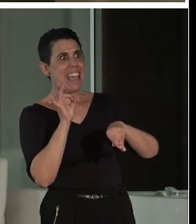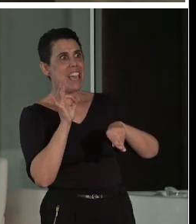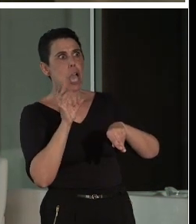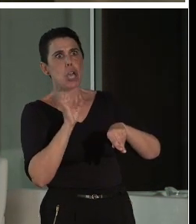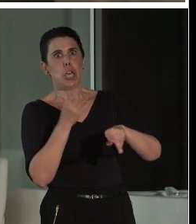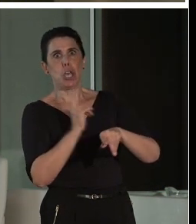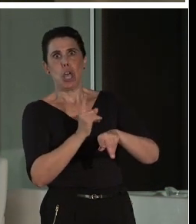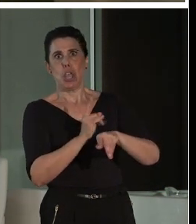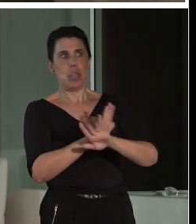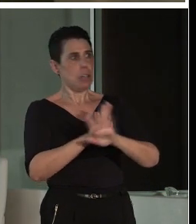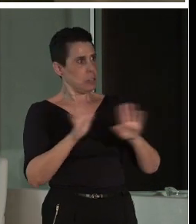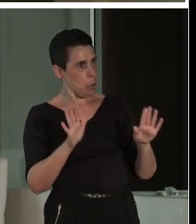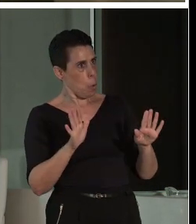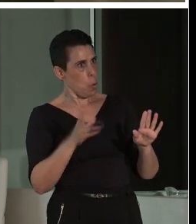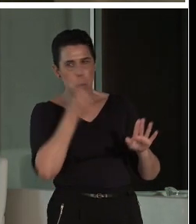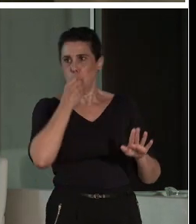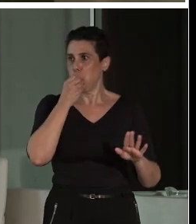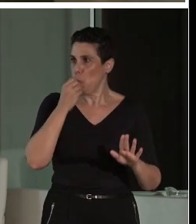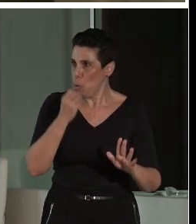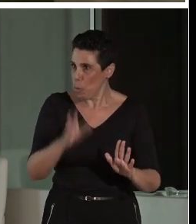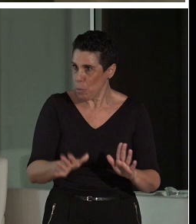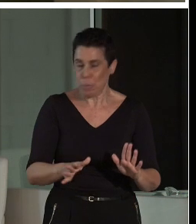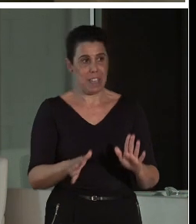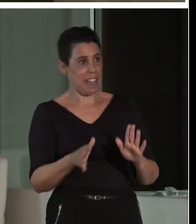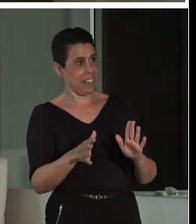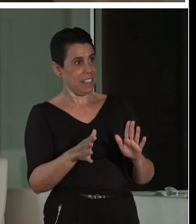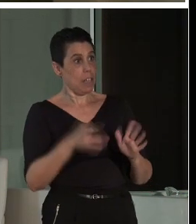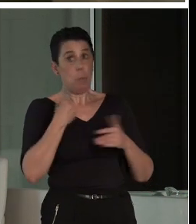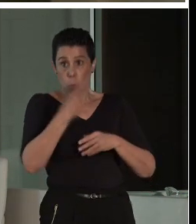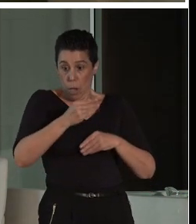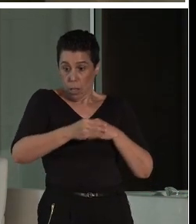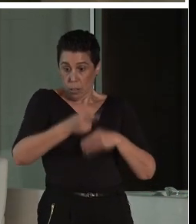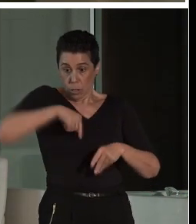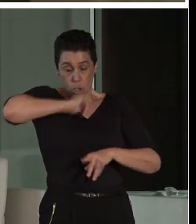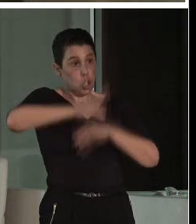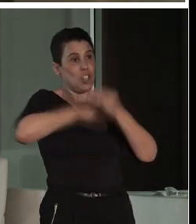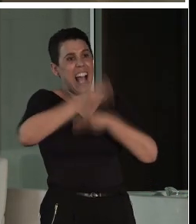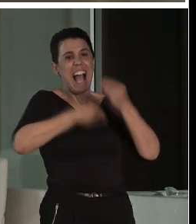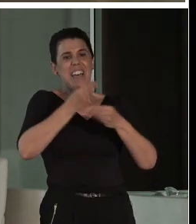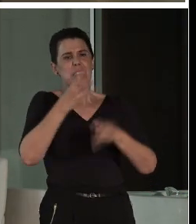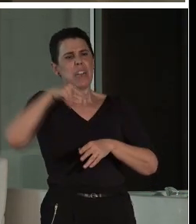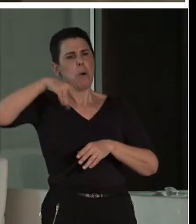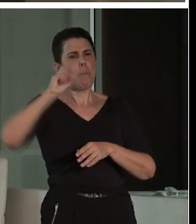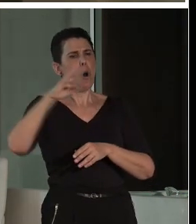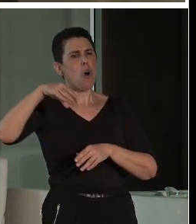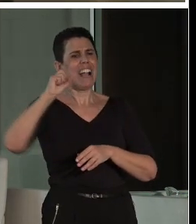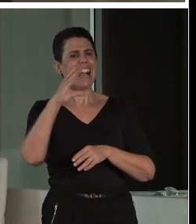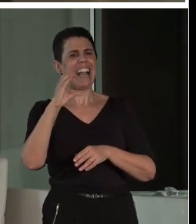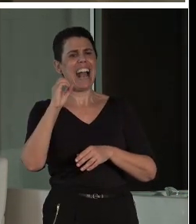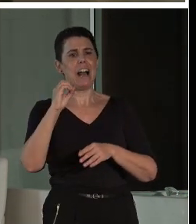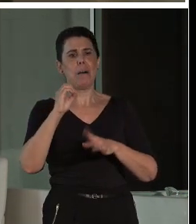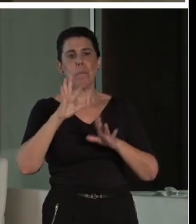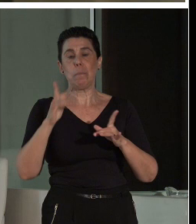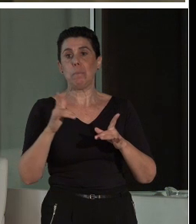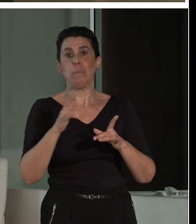Magnífico. Sé que se ha leído el panel. Porque nosotros hacemos mock-up. Esto que hablaba también otro compañero. Nosotros los